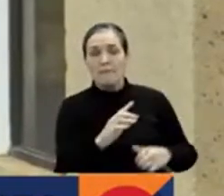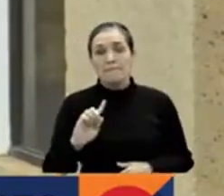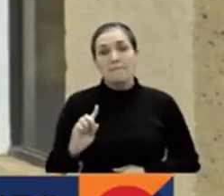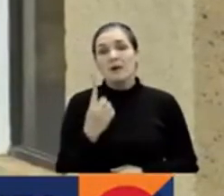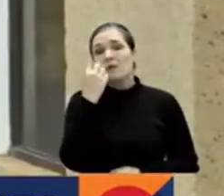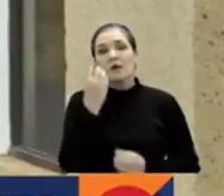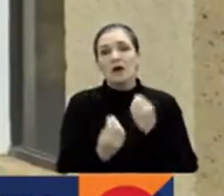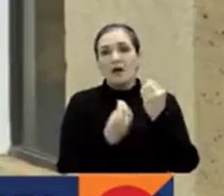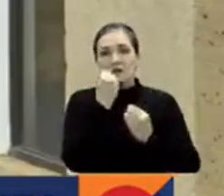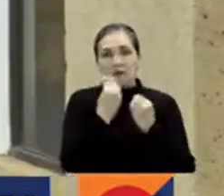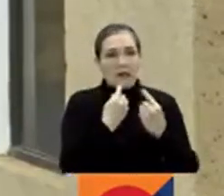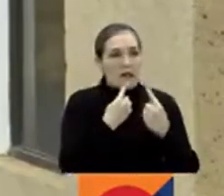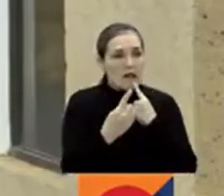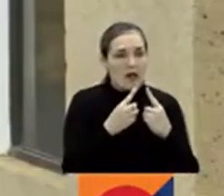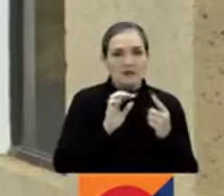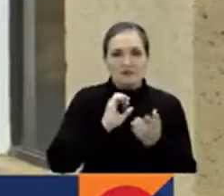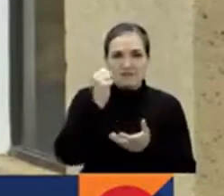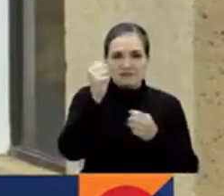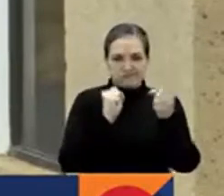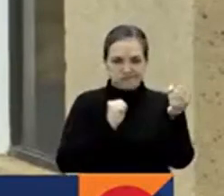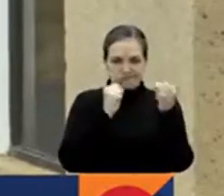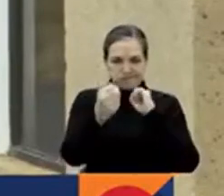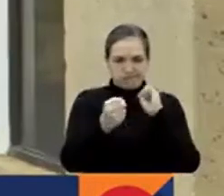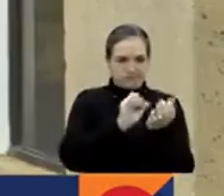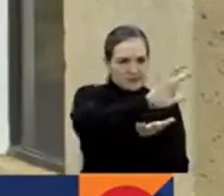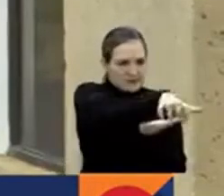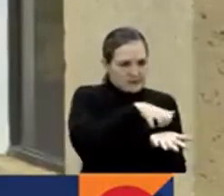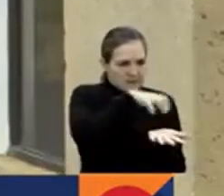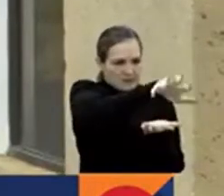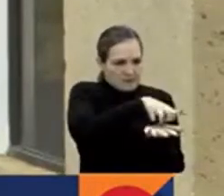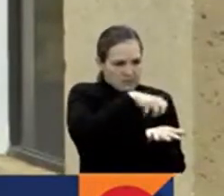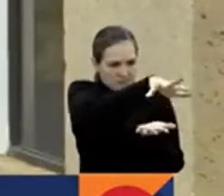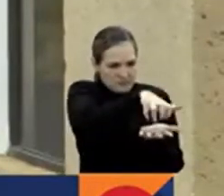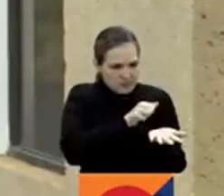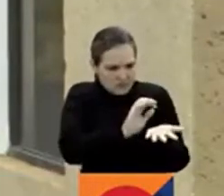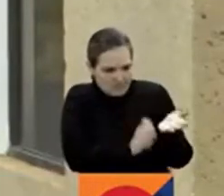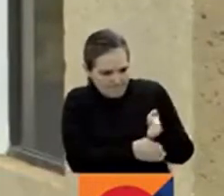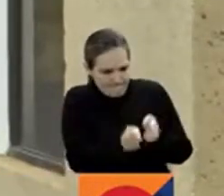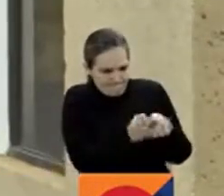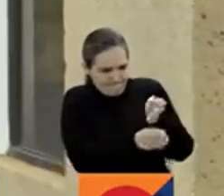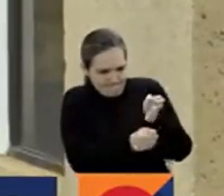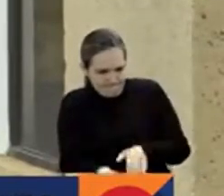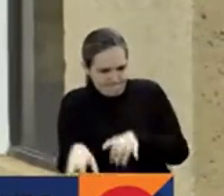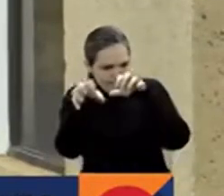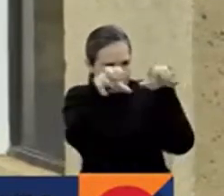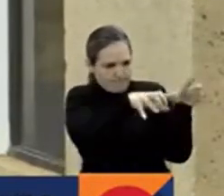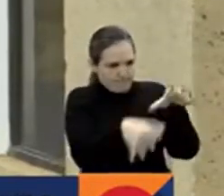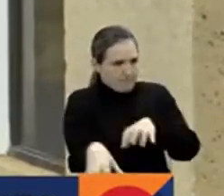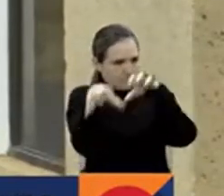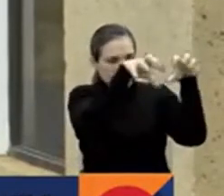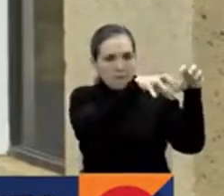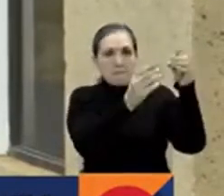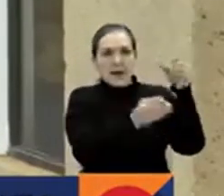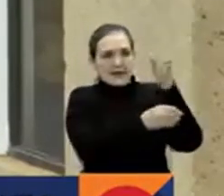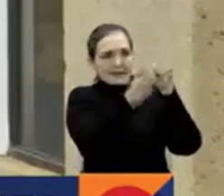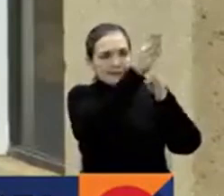llegando, articulando con maquinaria amarilla para rehabilitar esos jarillones y poder generar barreras que resistan la temporada de lluvias que IDEAM aperturó hasta el mes de